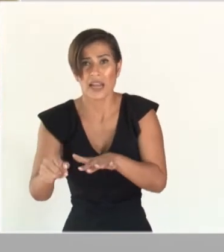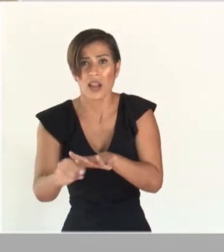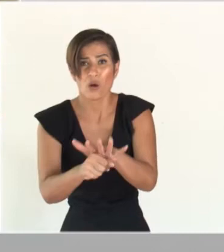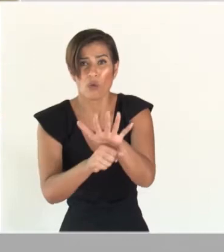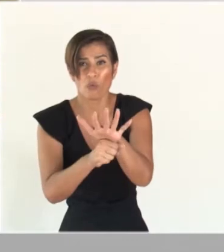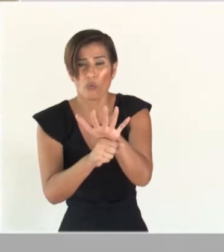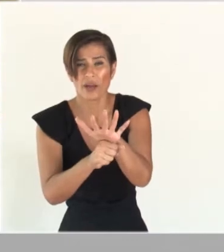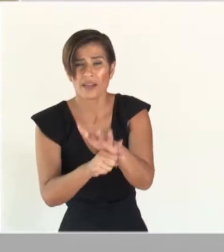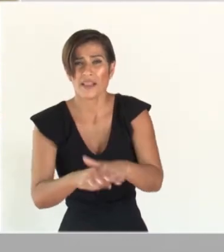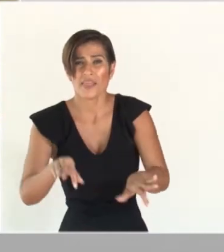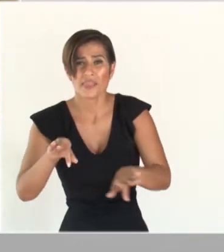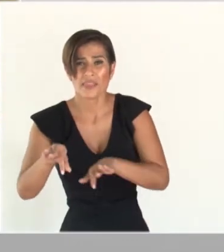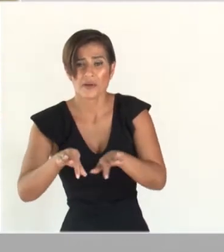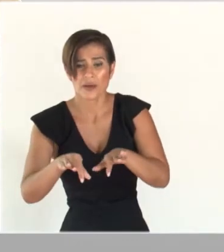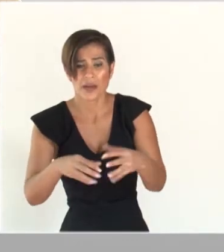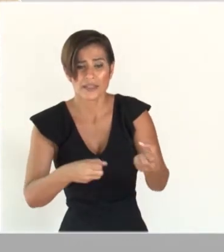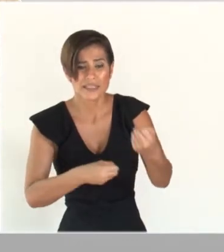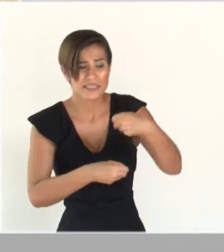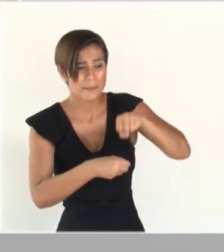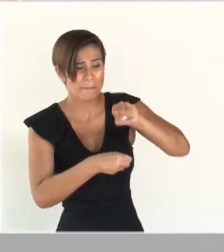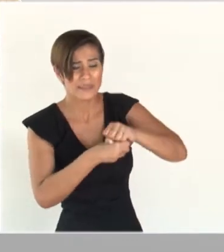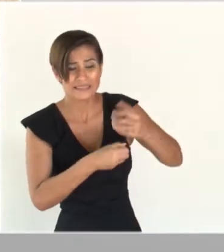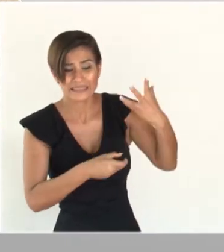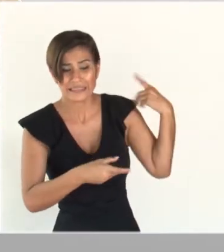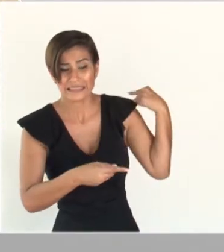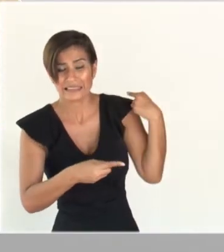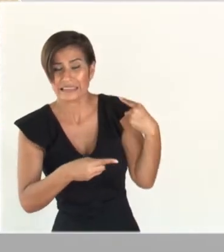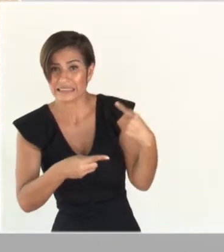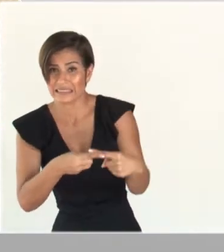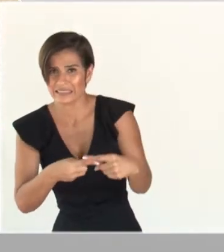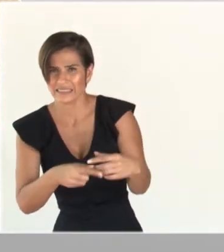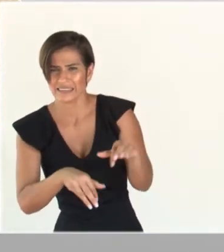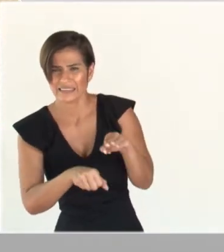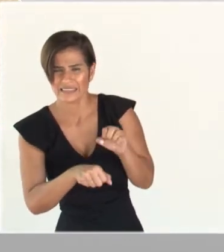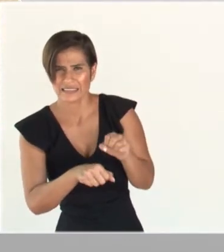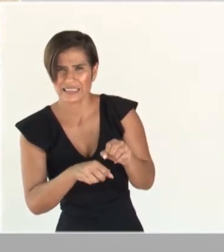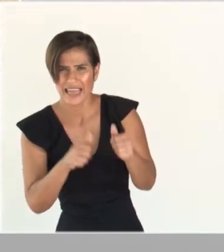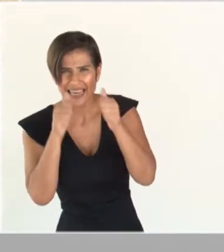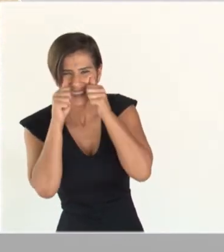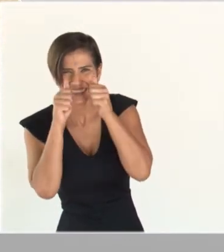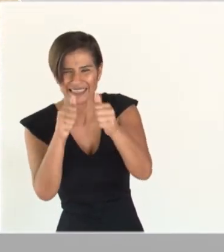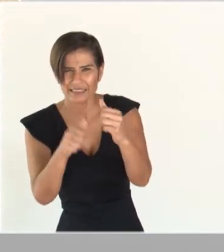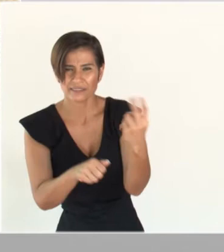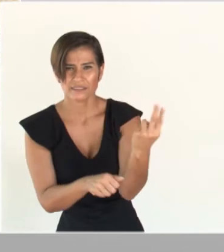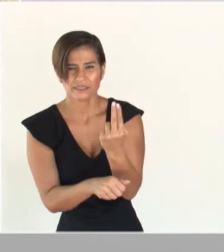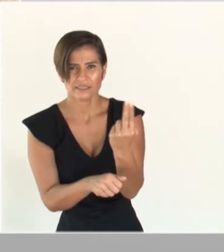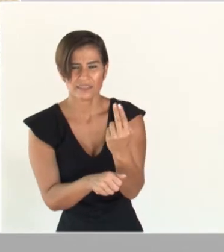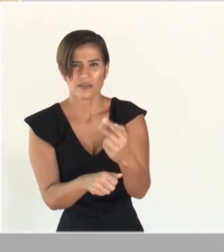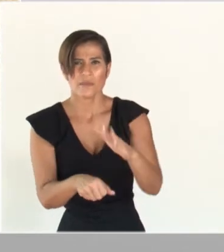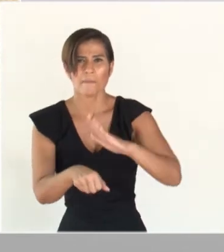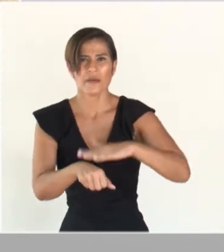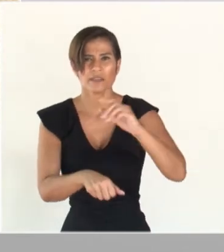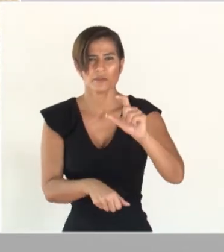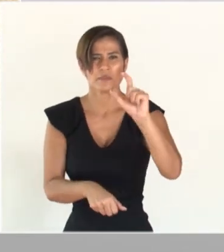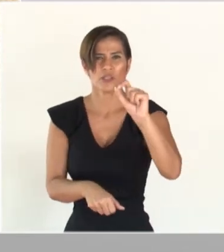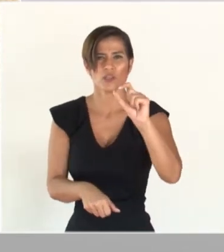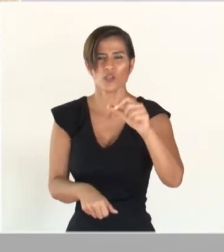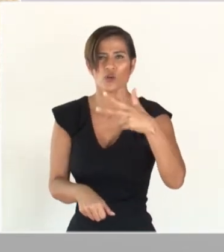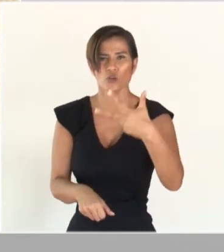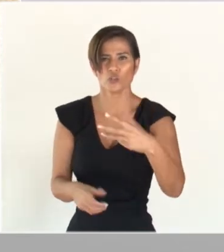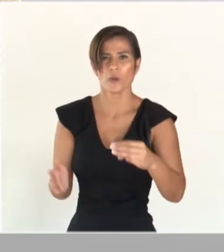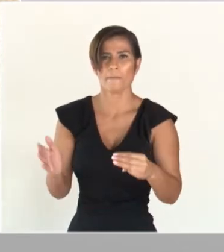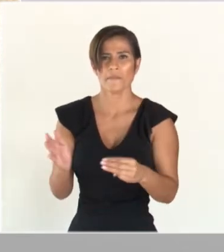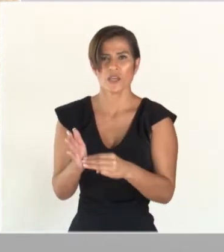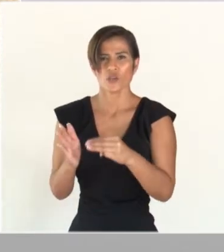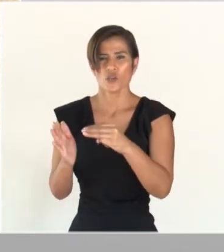que hemos trabajado durante semanas y la cual atiende las necesidades de más de 28 millones de